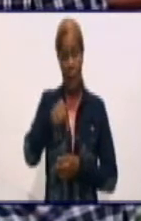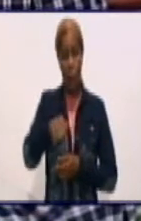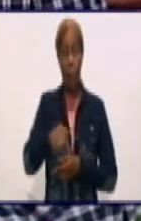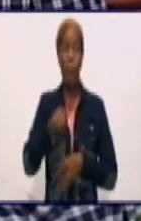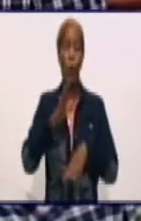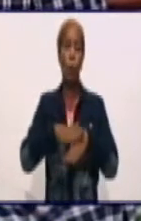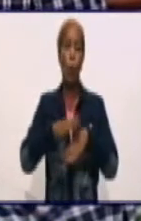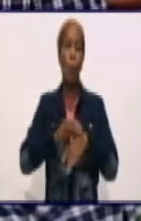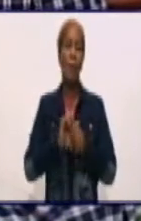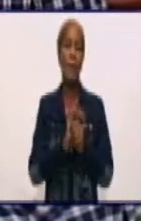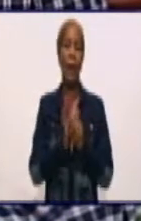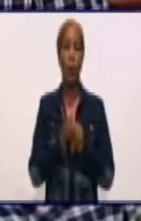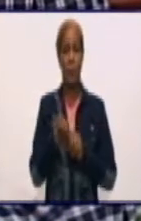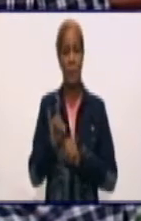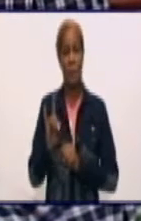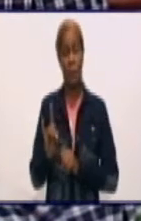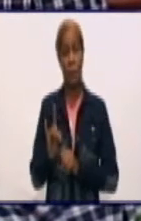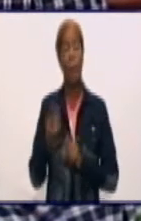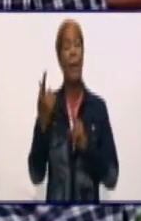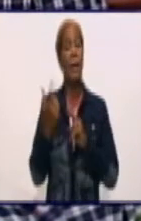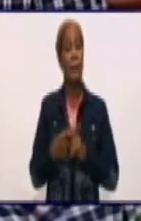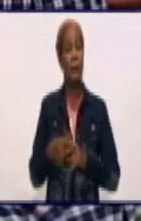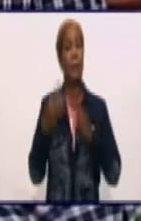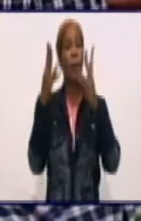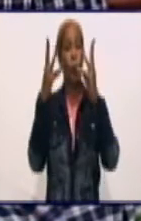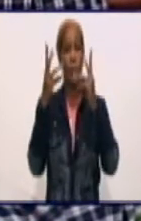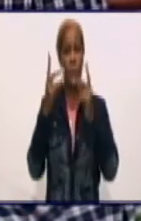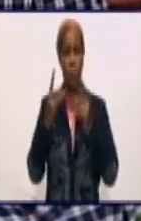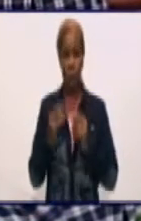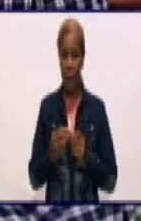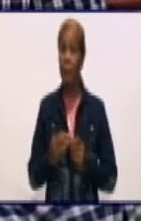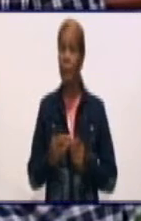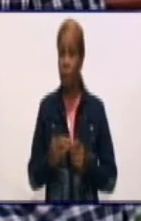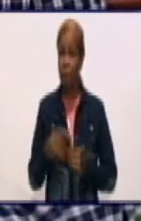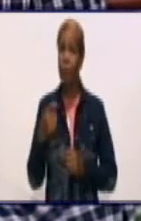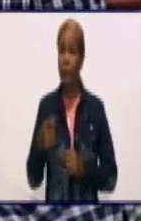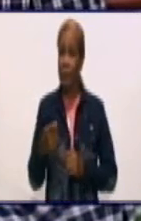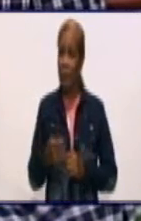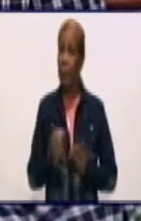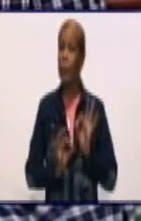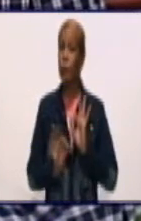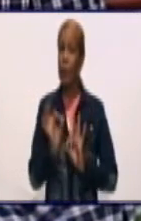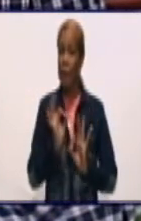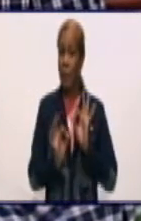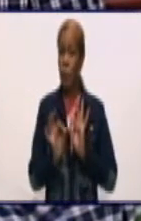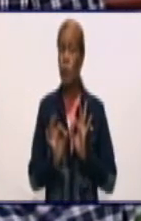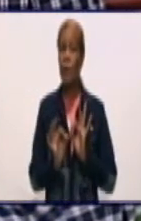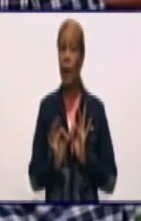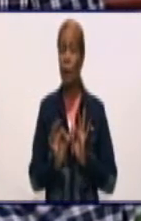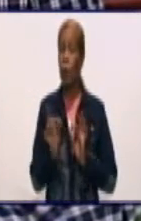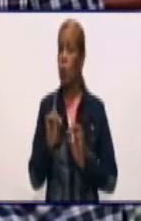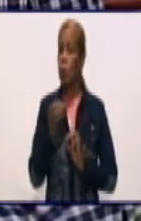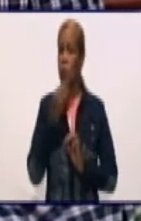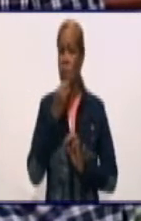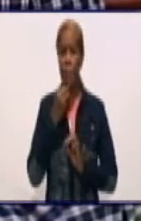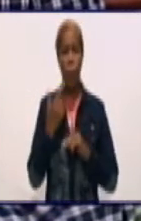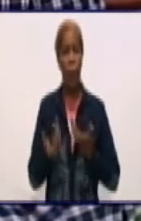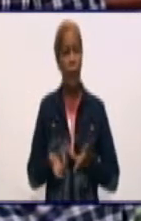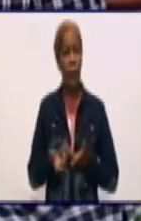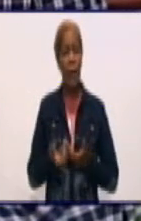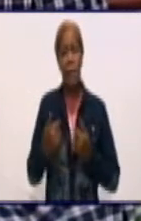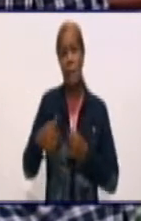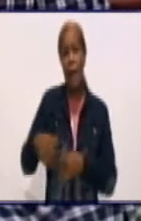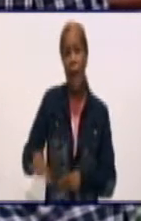-19. Y los datos son realmente alarmantes. Por lo tanto, no se puede bajar la guardia.